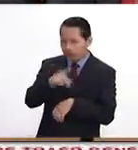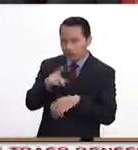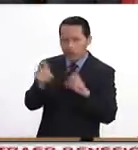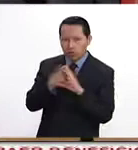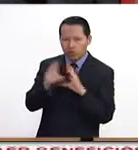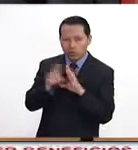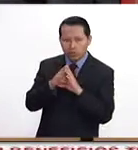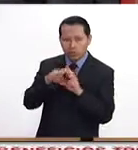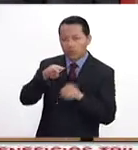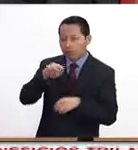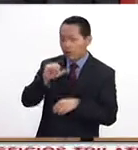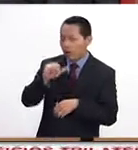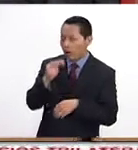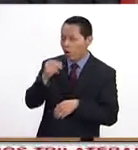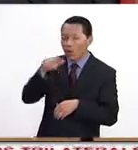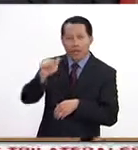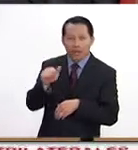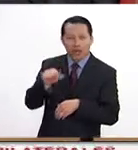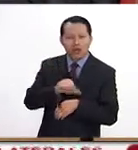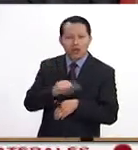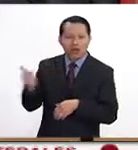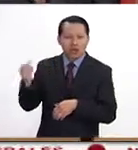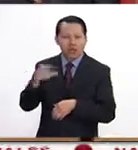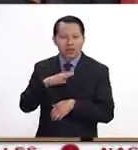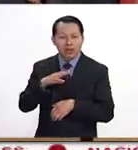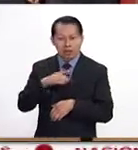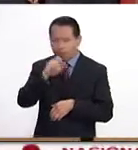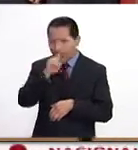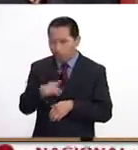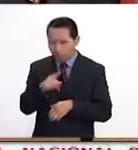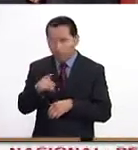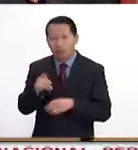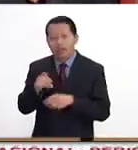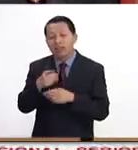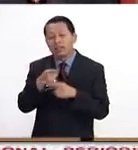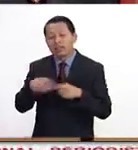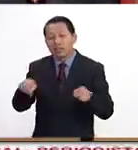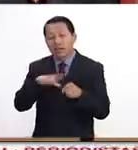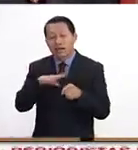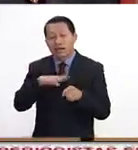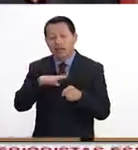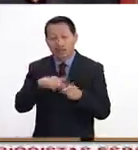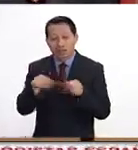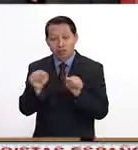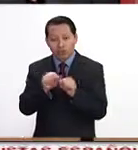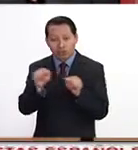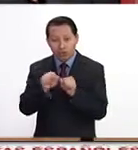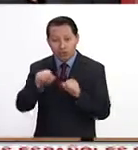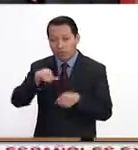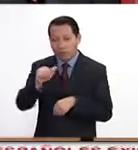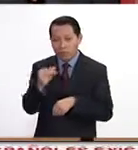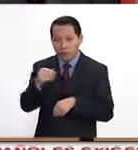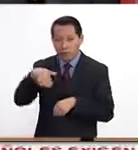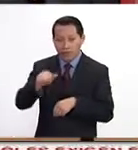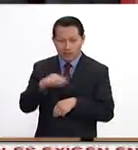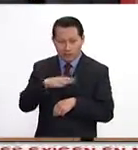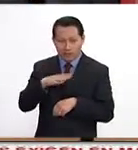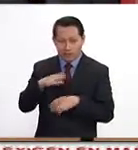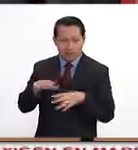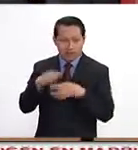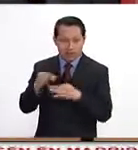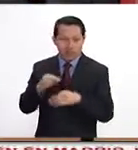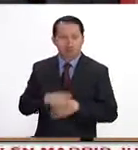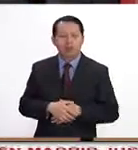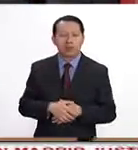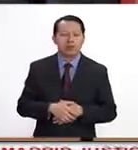Mahoma y otros que son precisamente una rama de un sobrino de Mahoma, los cuales ahí se constituyen.